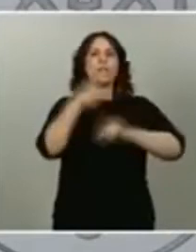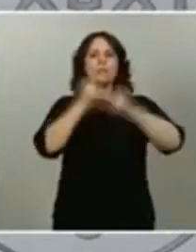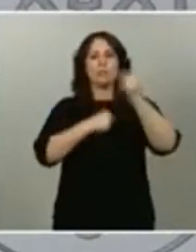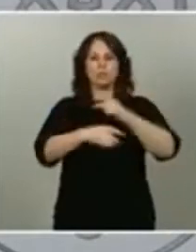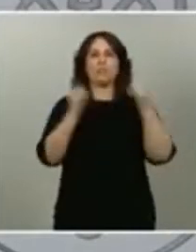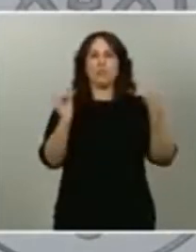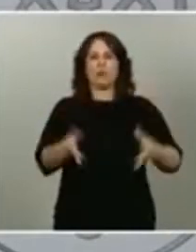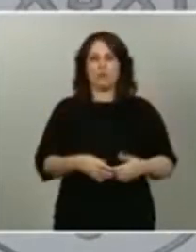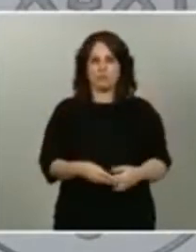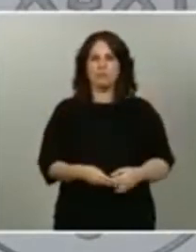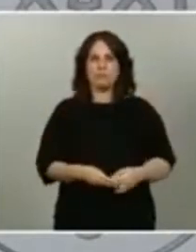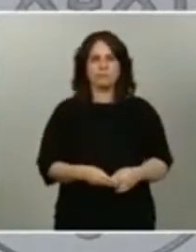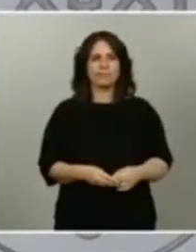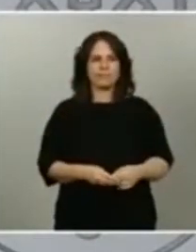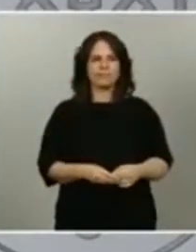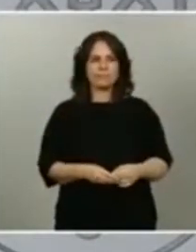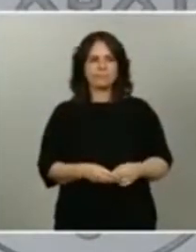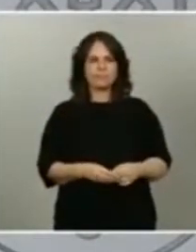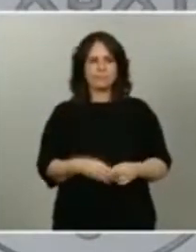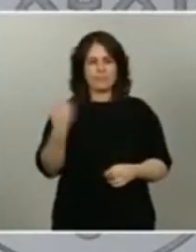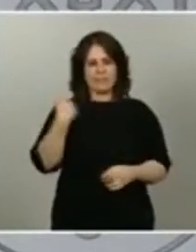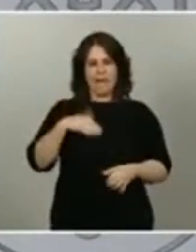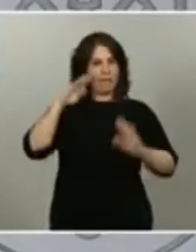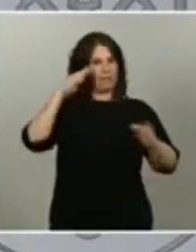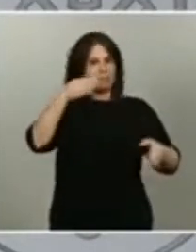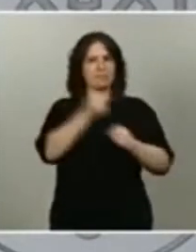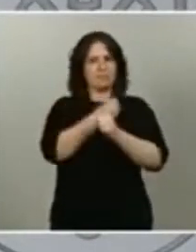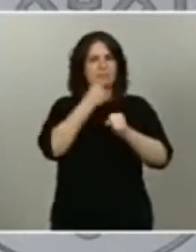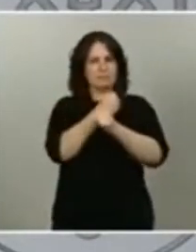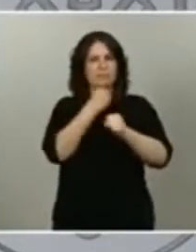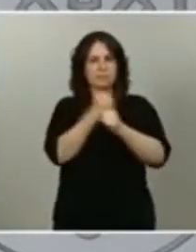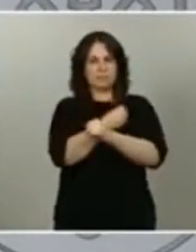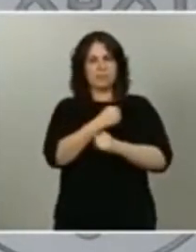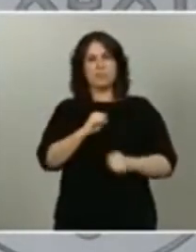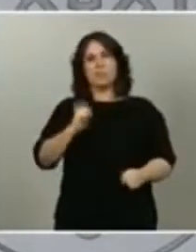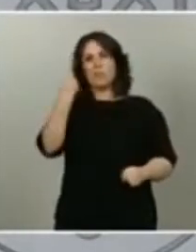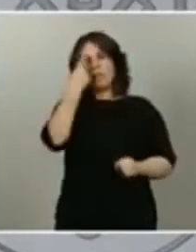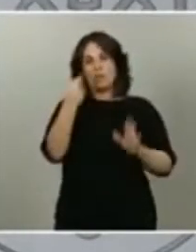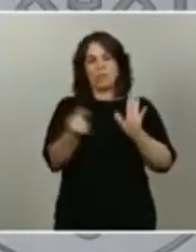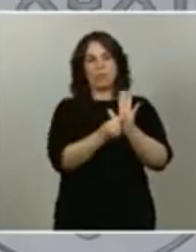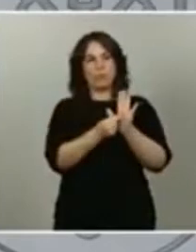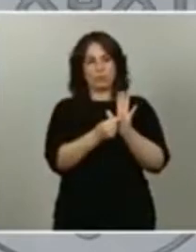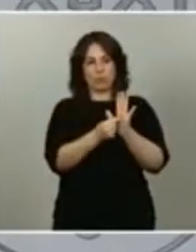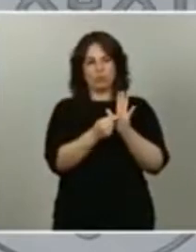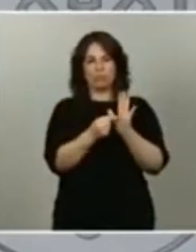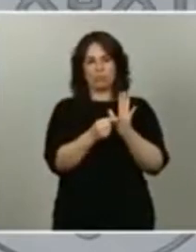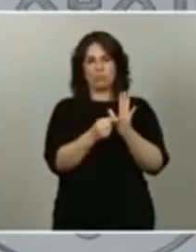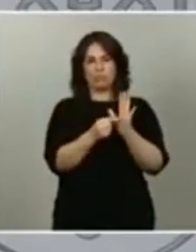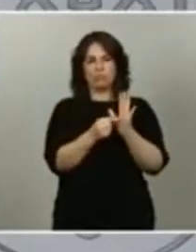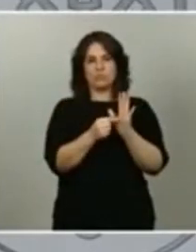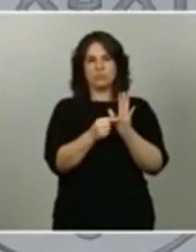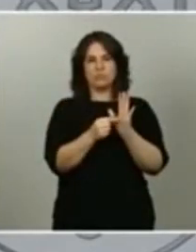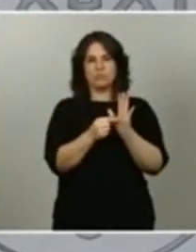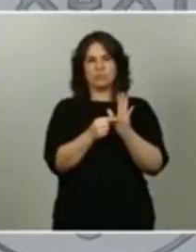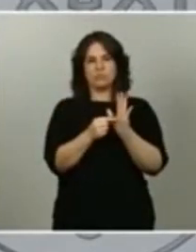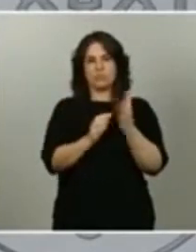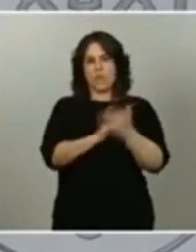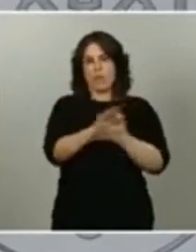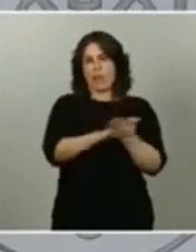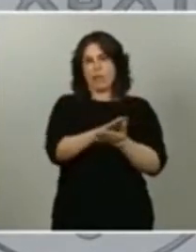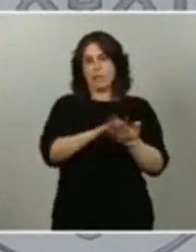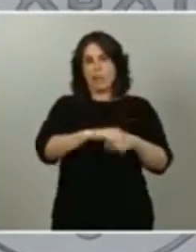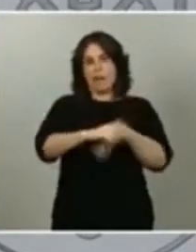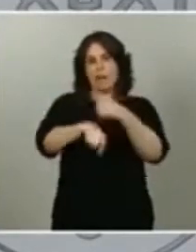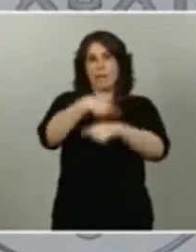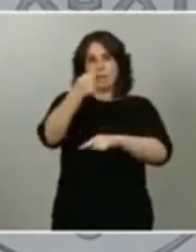trabajando ya en ella. Es el primer punto de salida para los nuevos presupuestos y en las próximas semanas